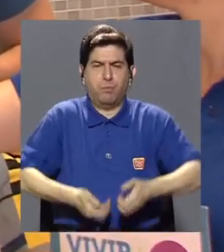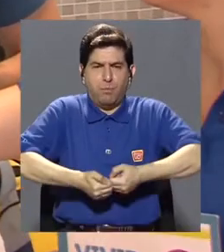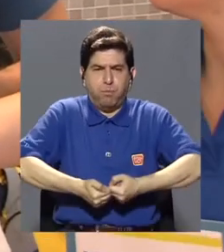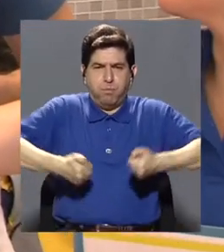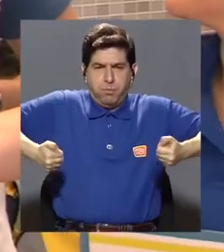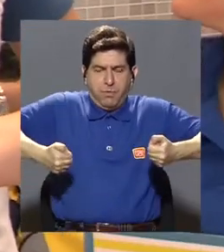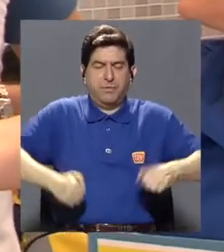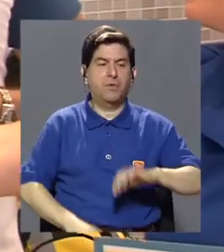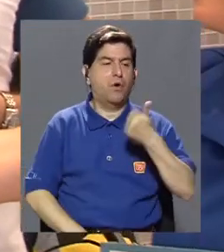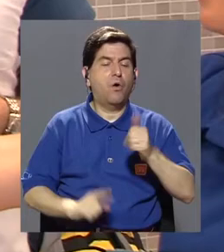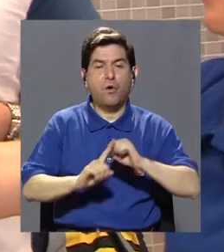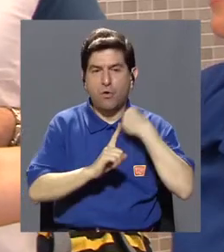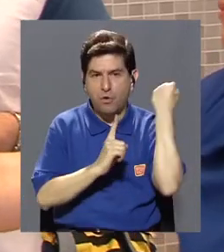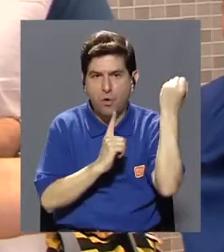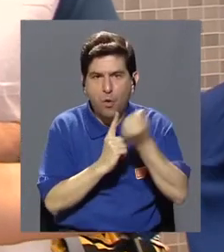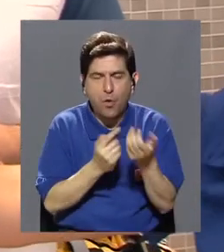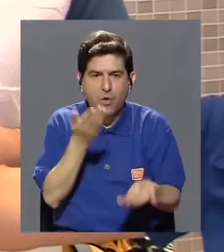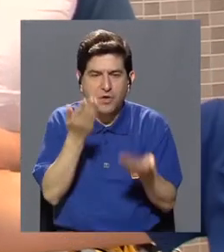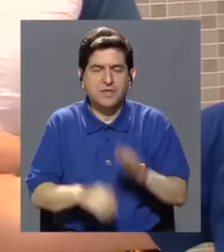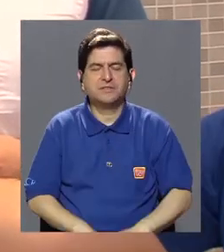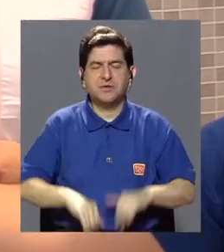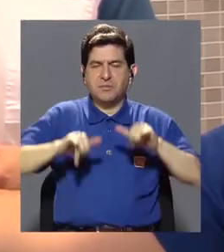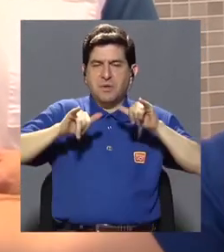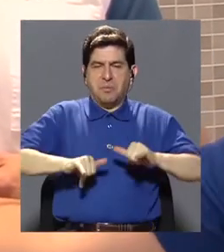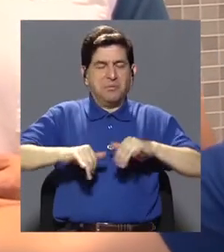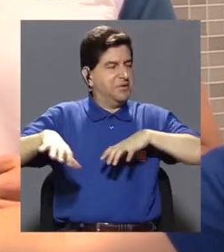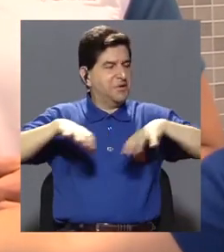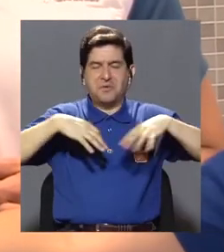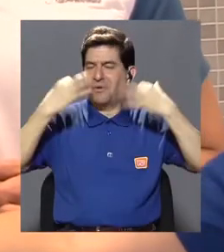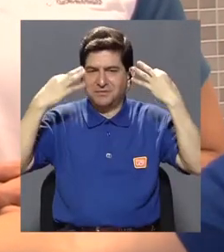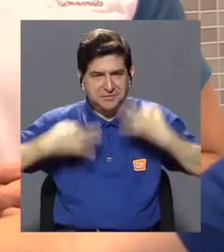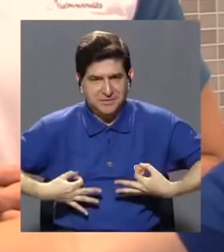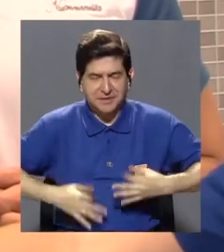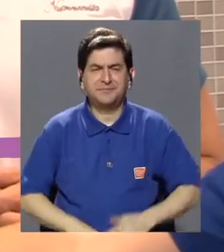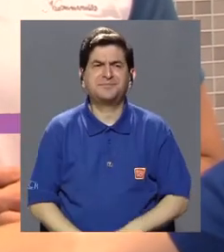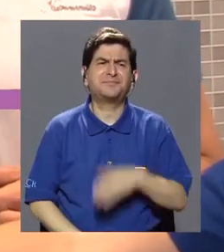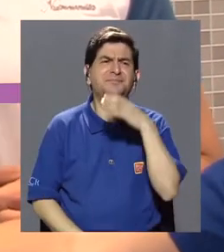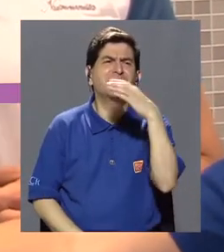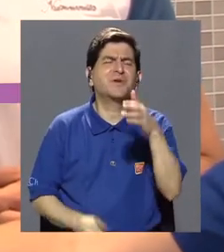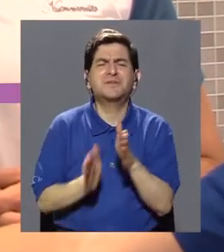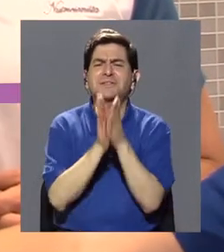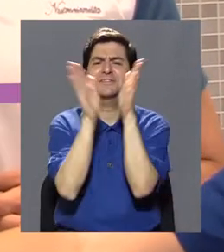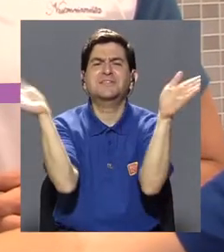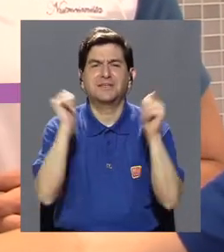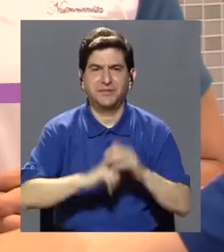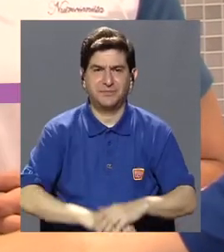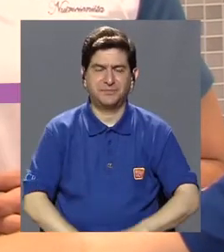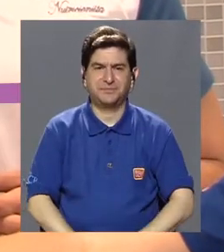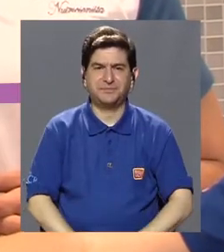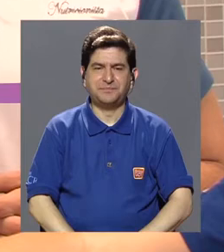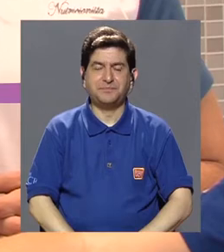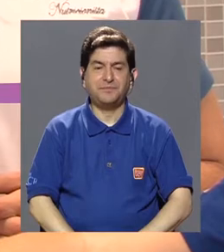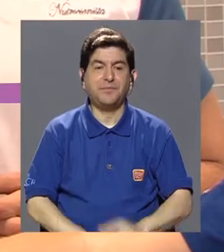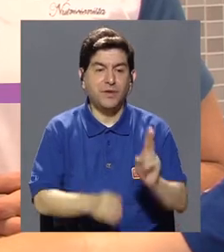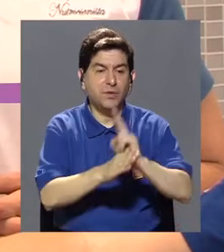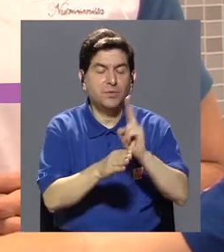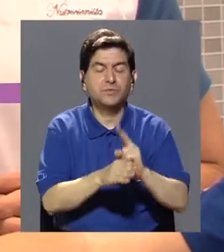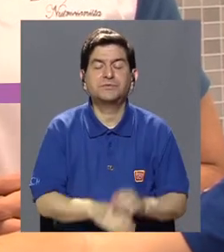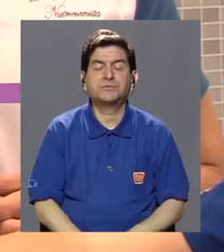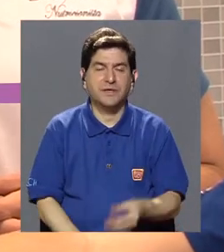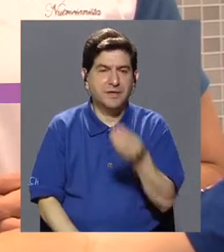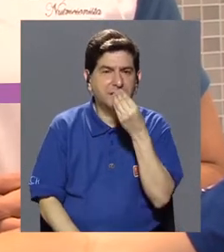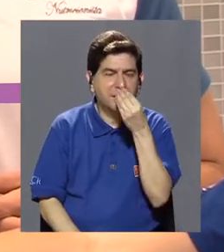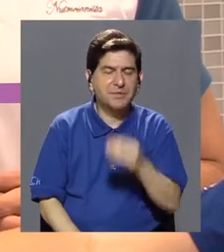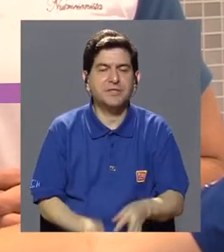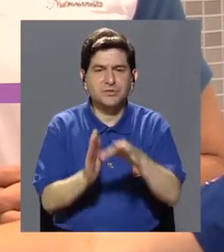sobrepeso, la obesidad y otros factores como el sedentarismo. Recomendaciones generales, consumir frutas,